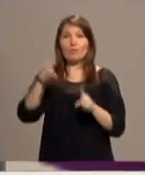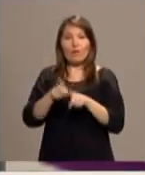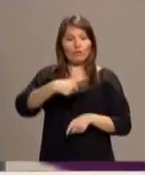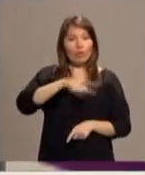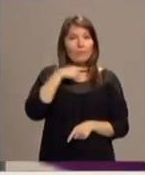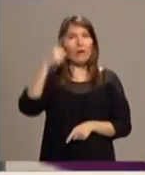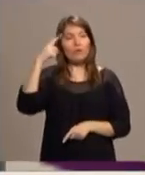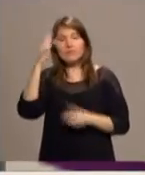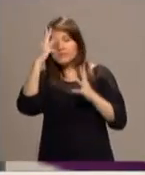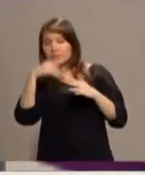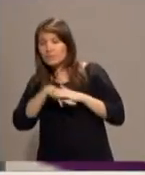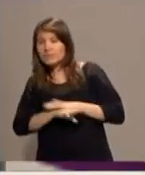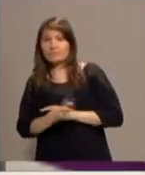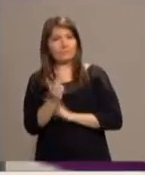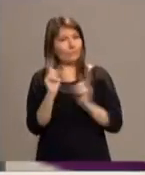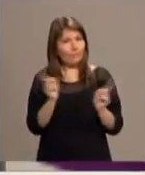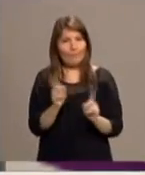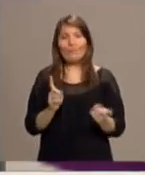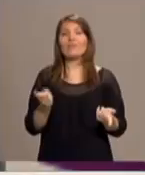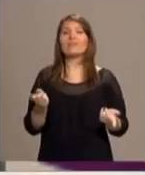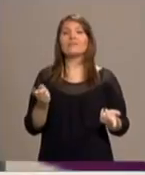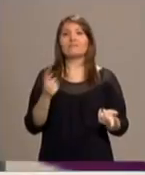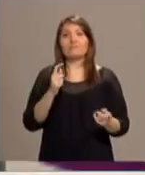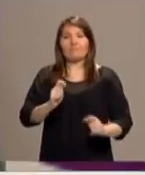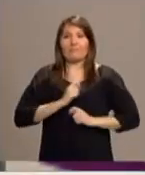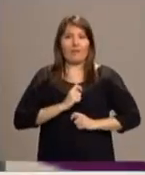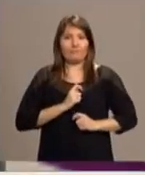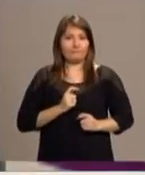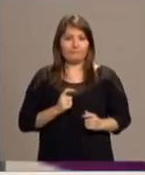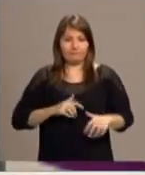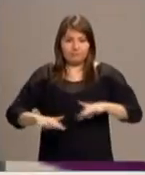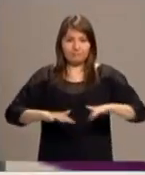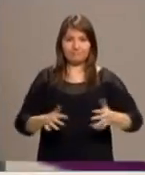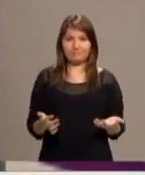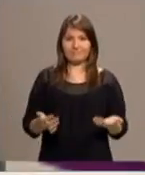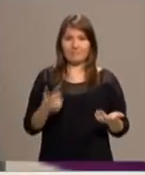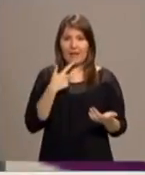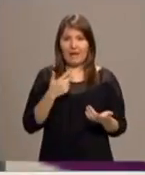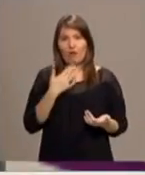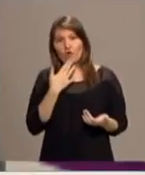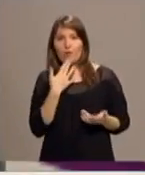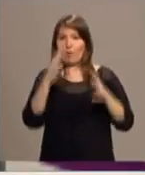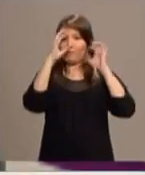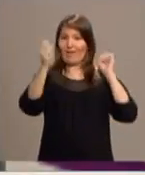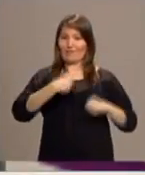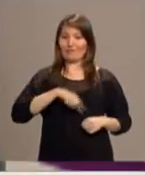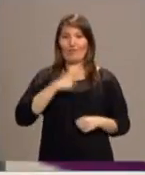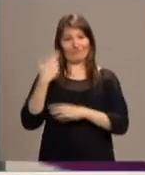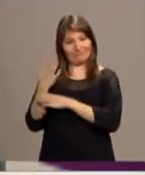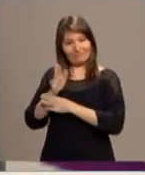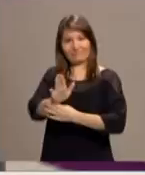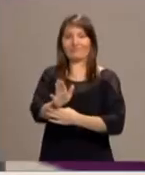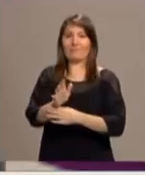y habla, y nos mueve a esto, nos mueve a ser nuevas criaturas y a ser embajadores de reconciliación.